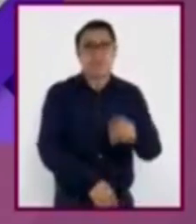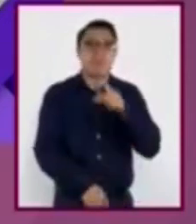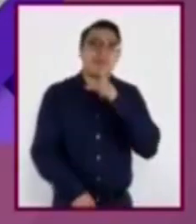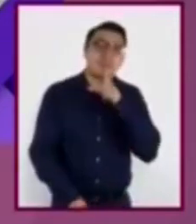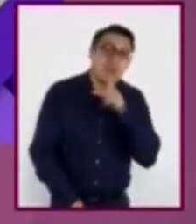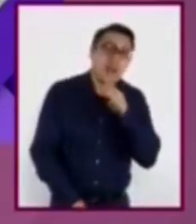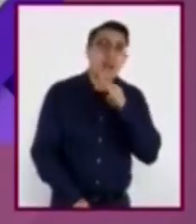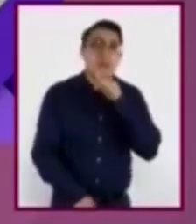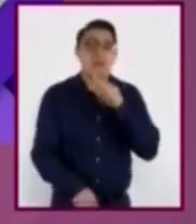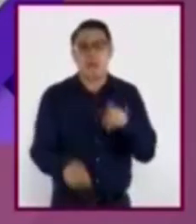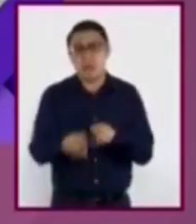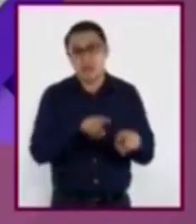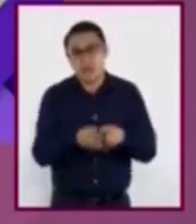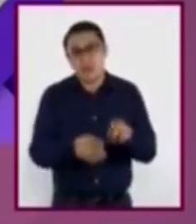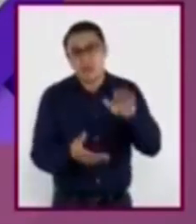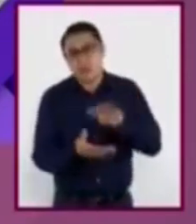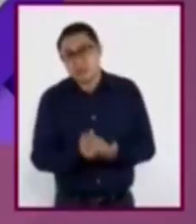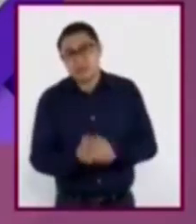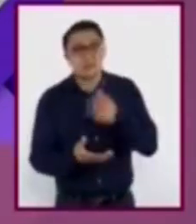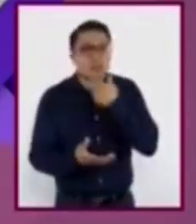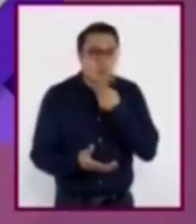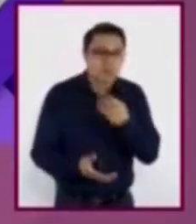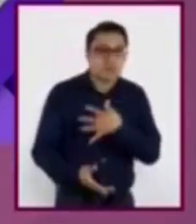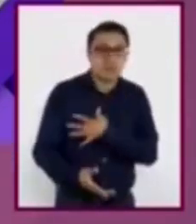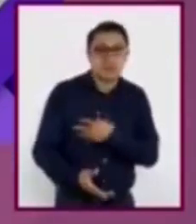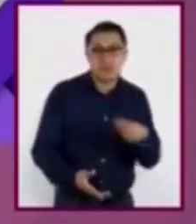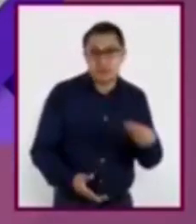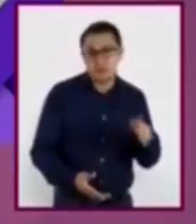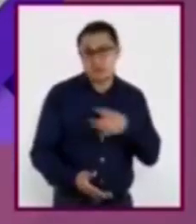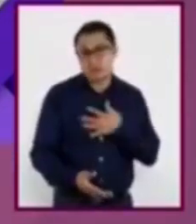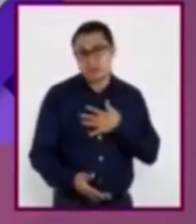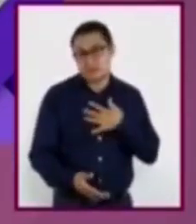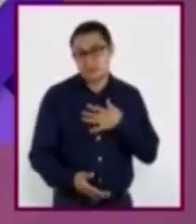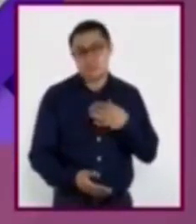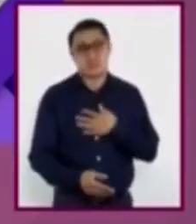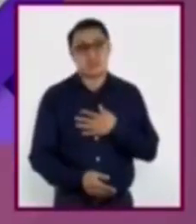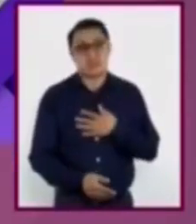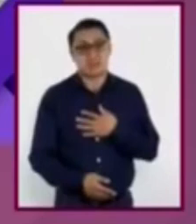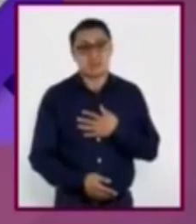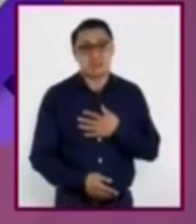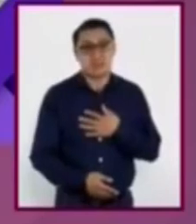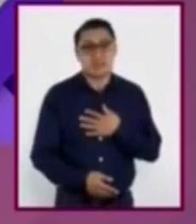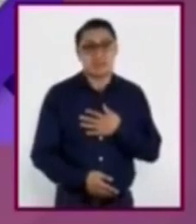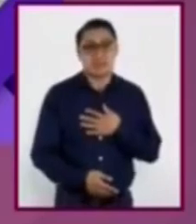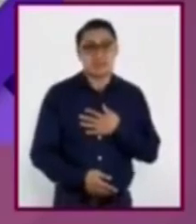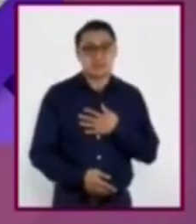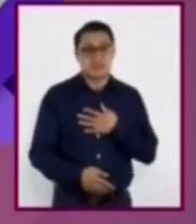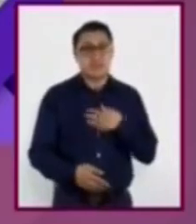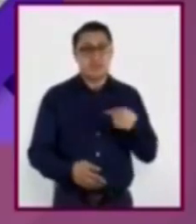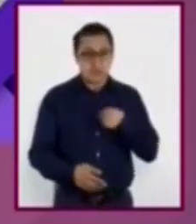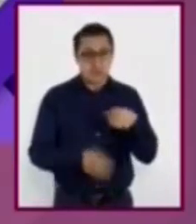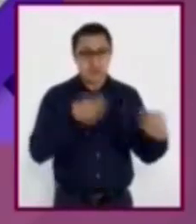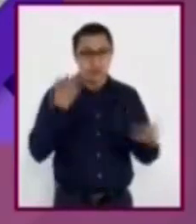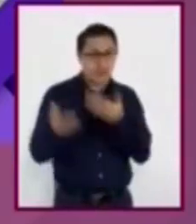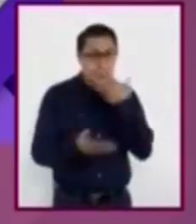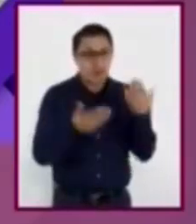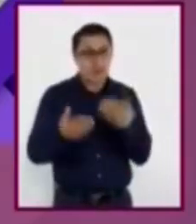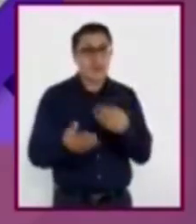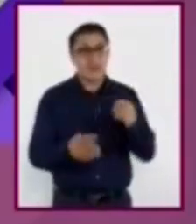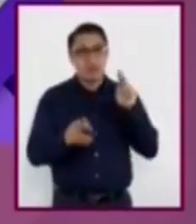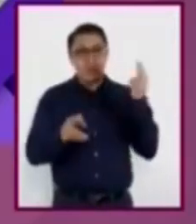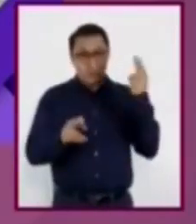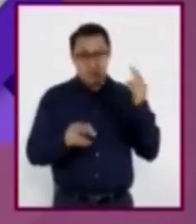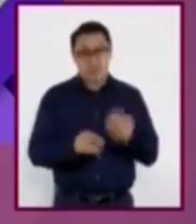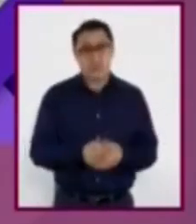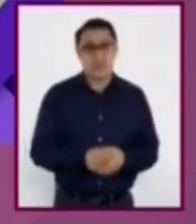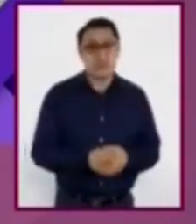padres, hermanos, esposo e hijos. Estudio por las tardes un posgrado en una universidad. Laboro como maestra